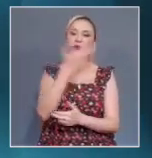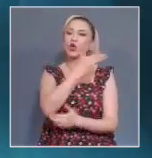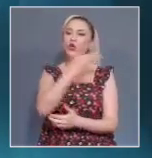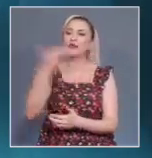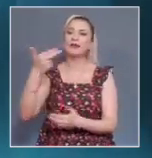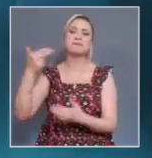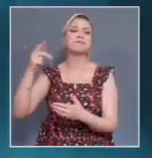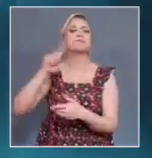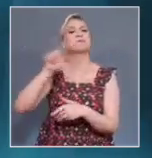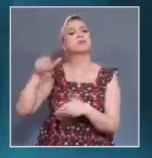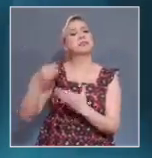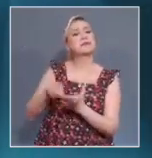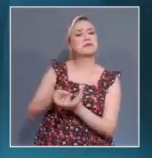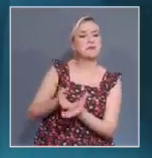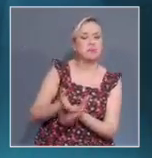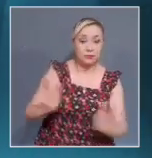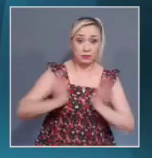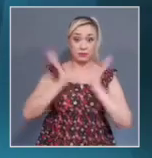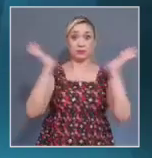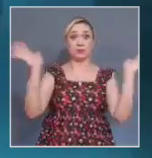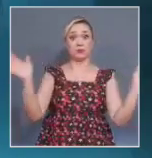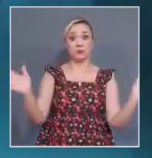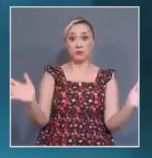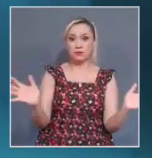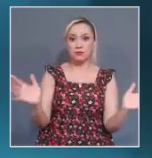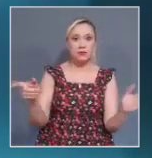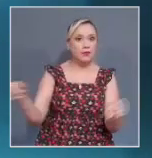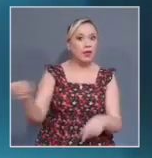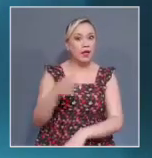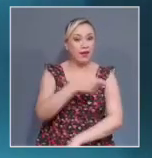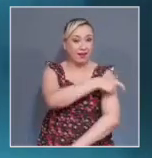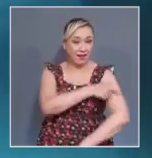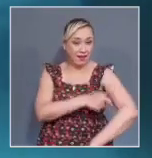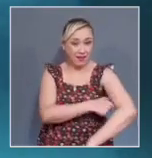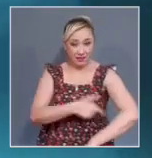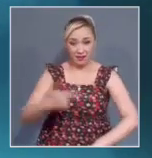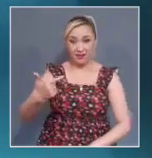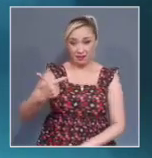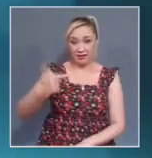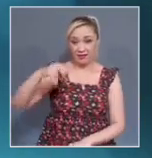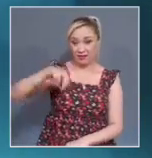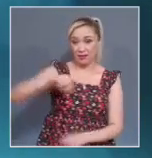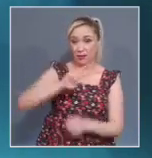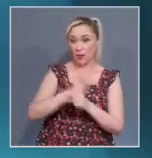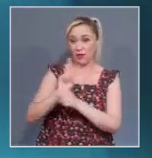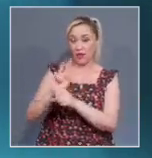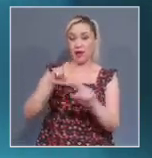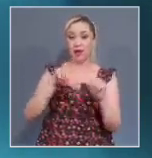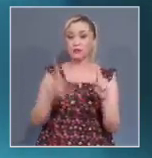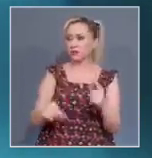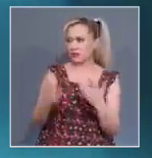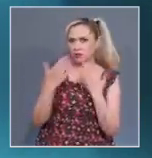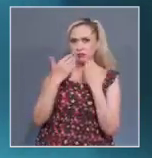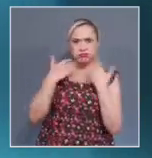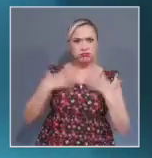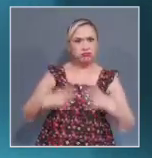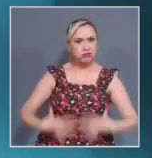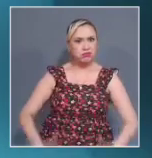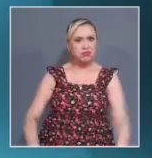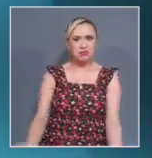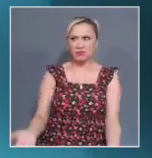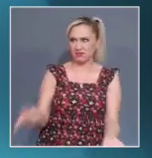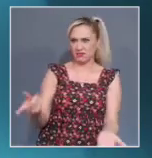una orden de aprehensión por supuestos delitos contra la fe pública y tráfico de influencias. Esto a pesar de que la impartidora de